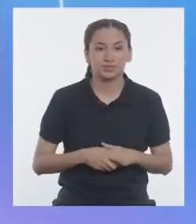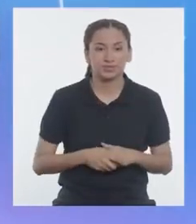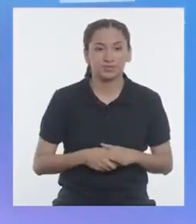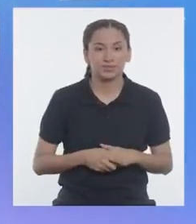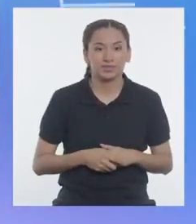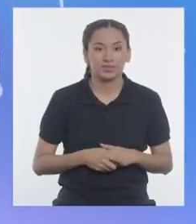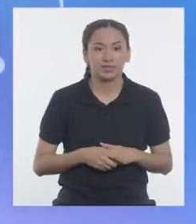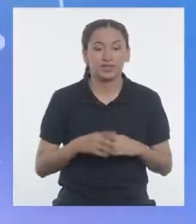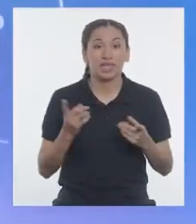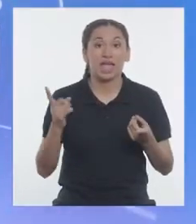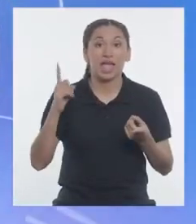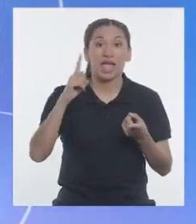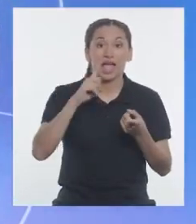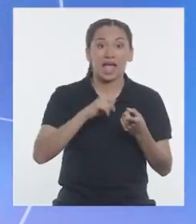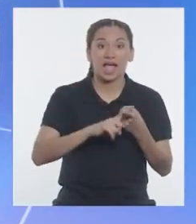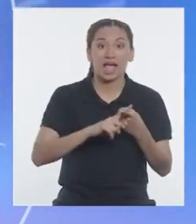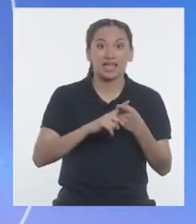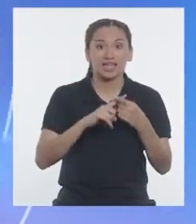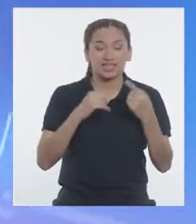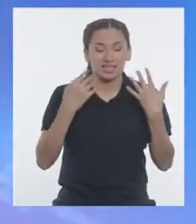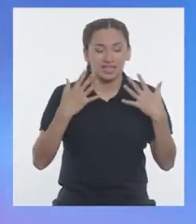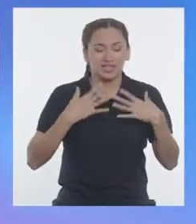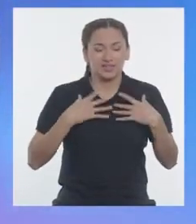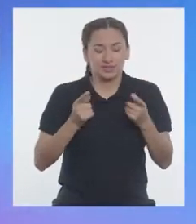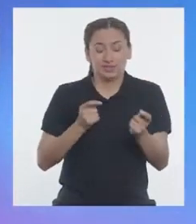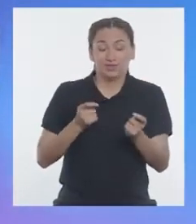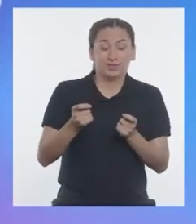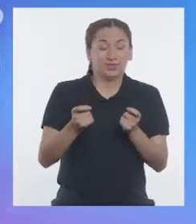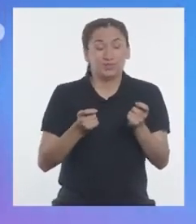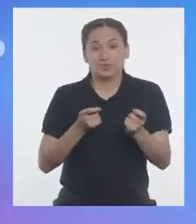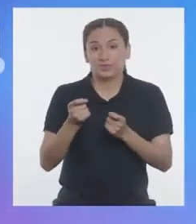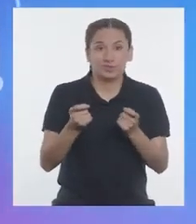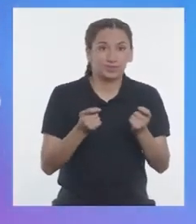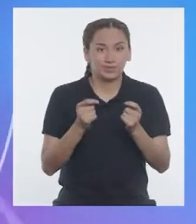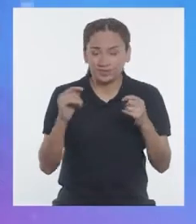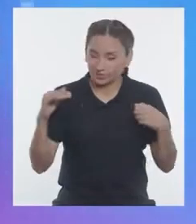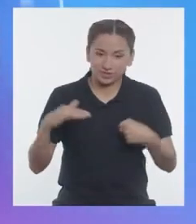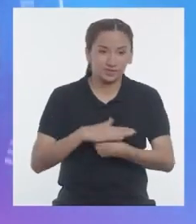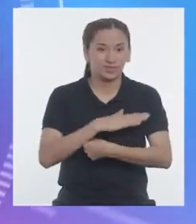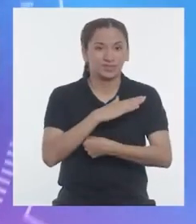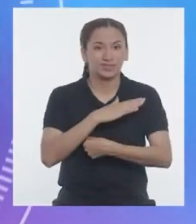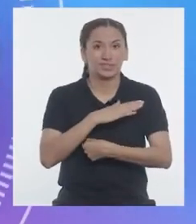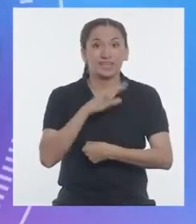Hasta dominar tus energías. ¡Cierto!